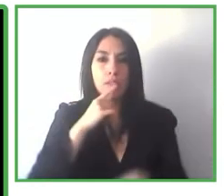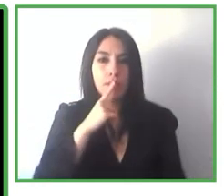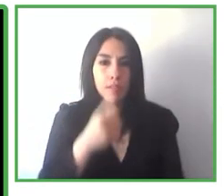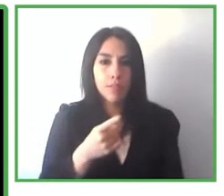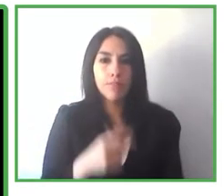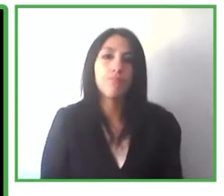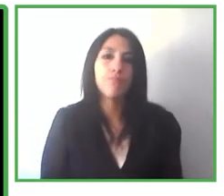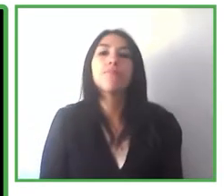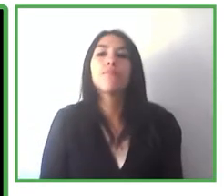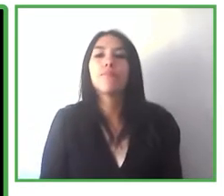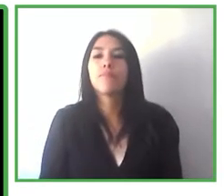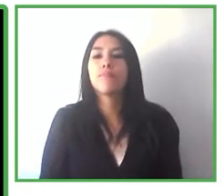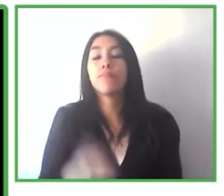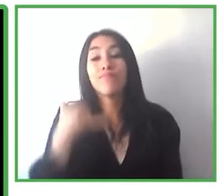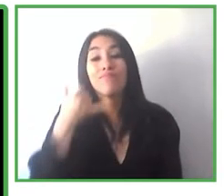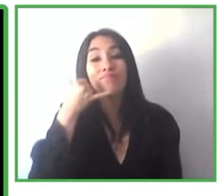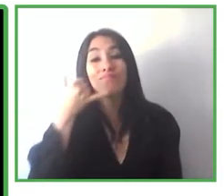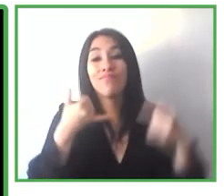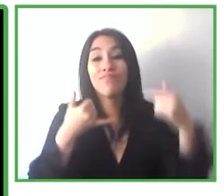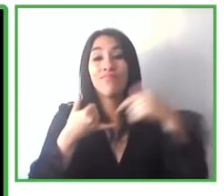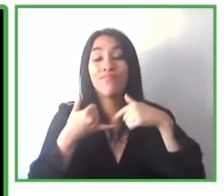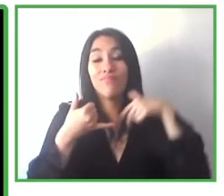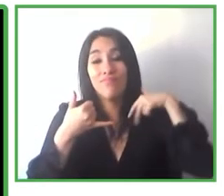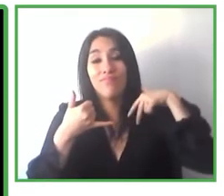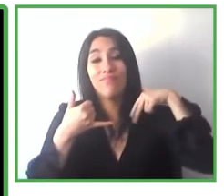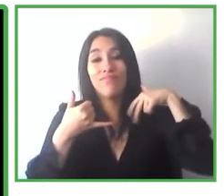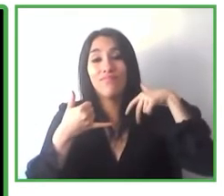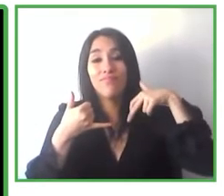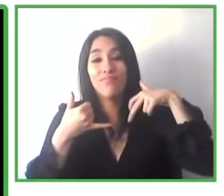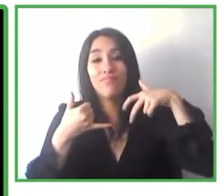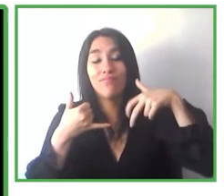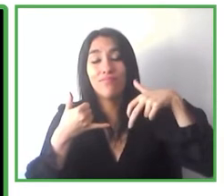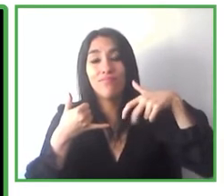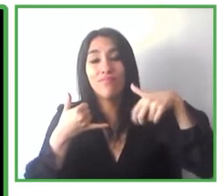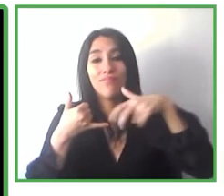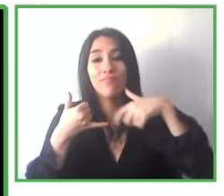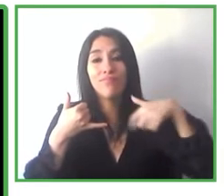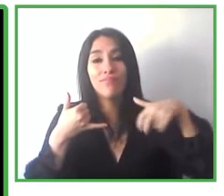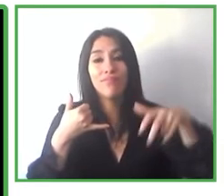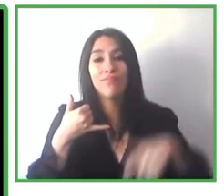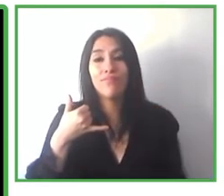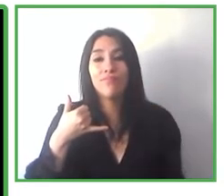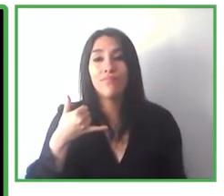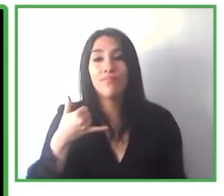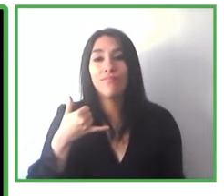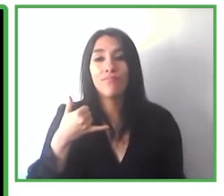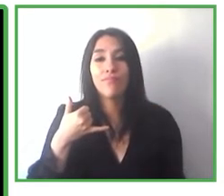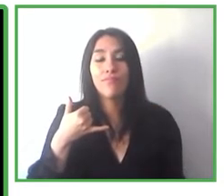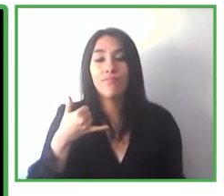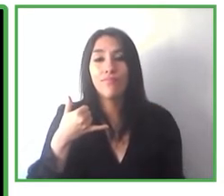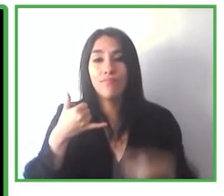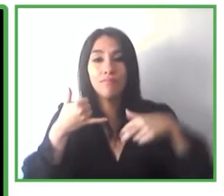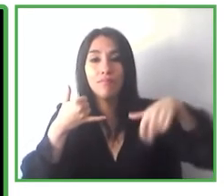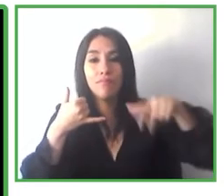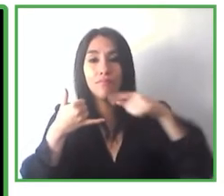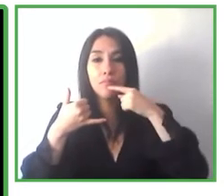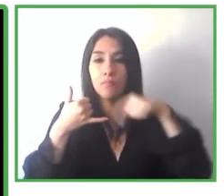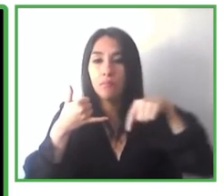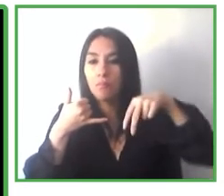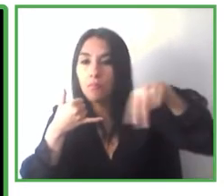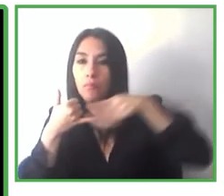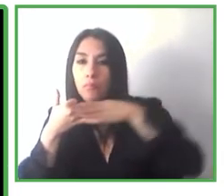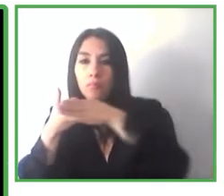o si me acerco me ayuda a llegar hasta la posición correcta de la parada